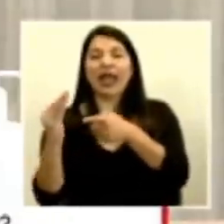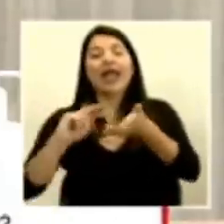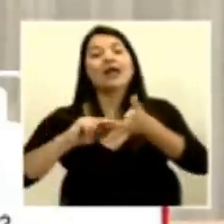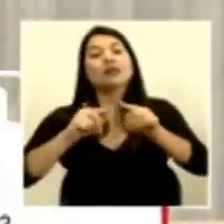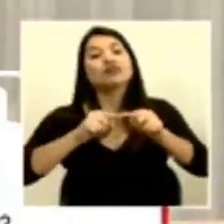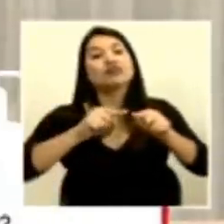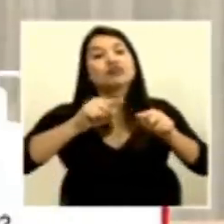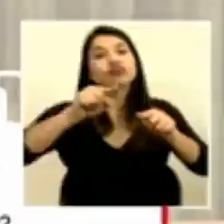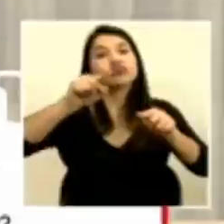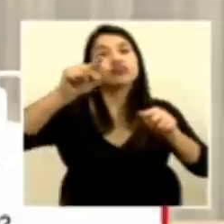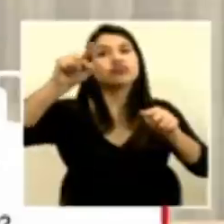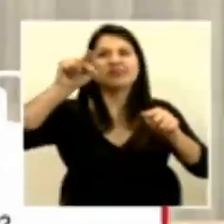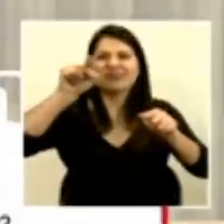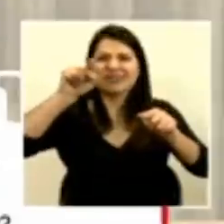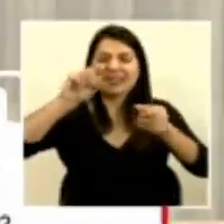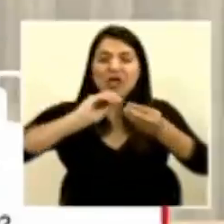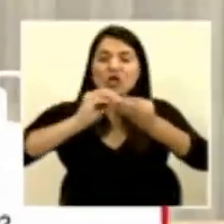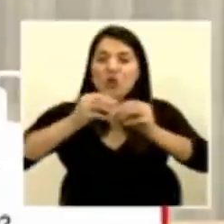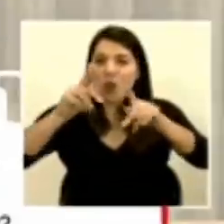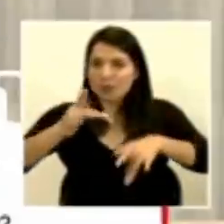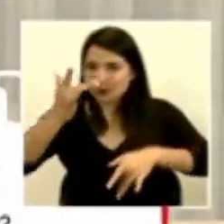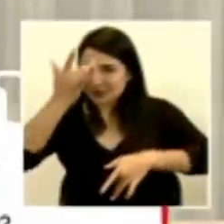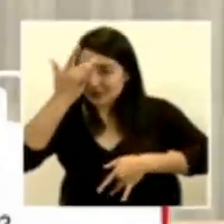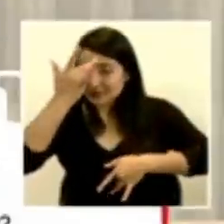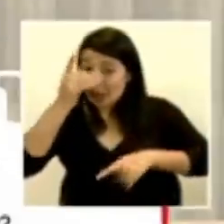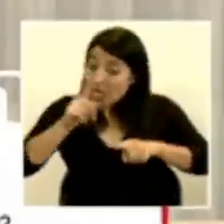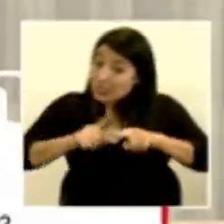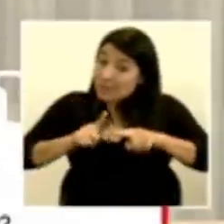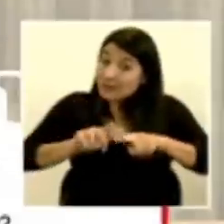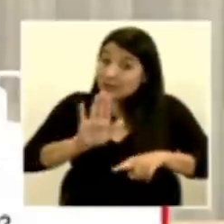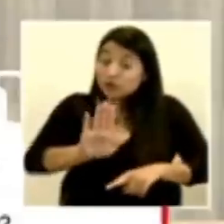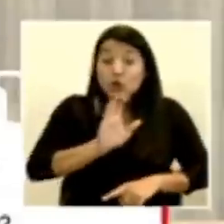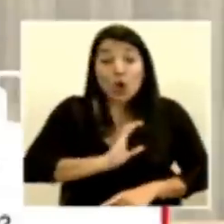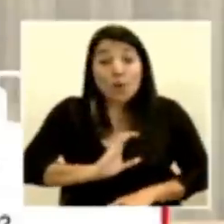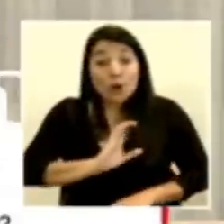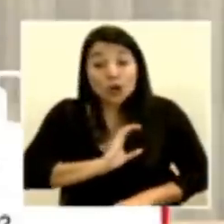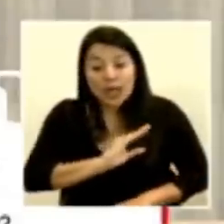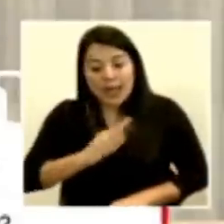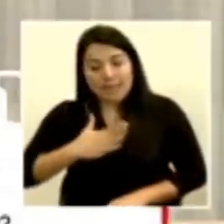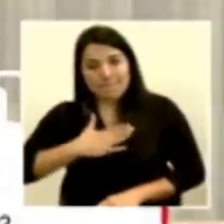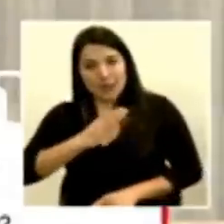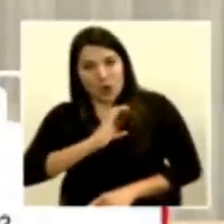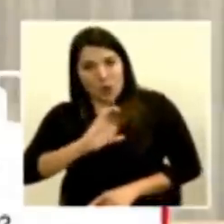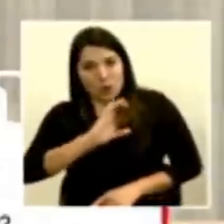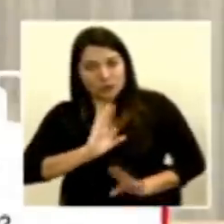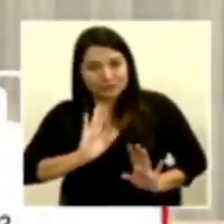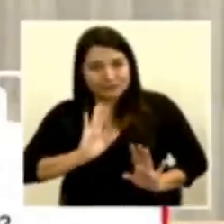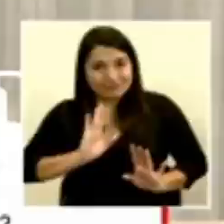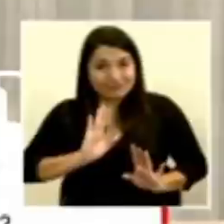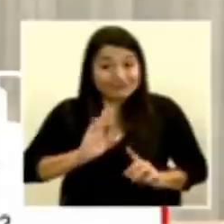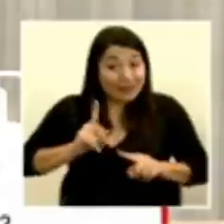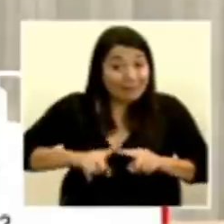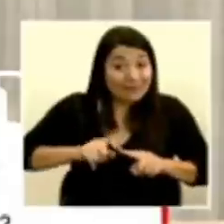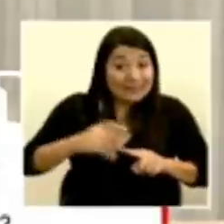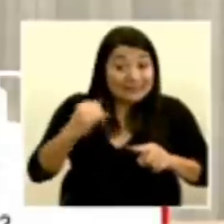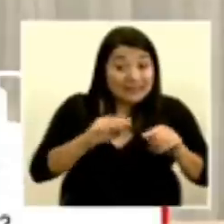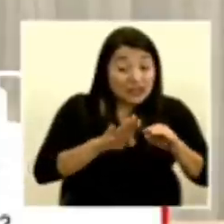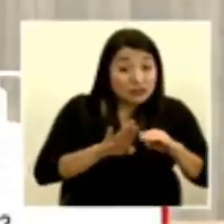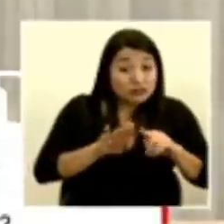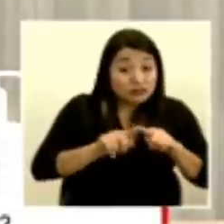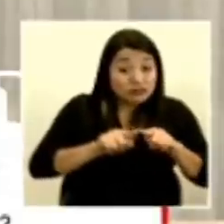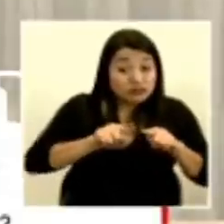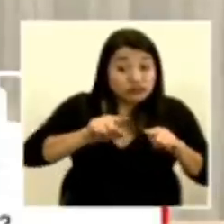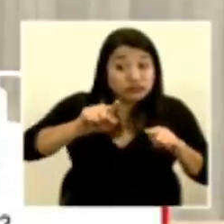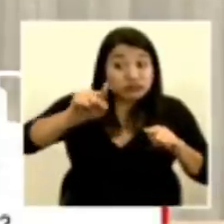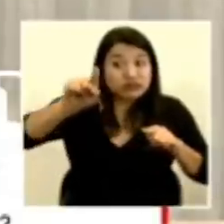comportamiento de usted y de mí el que va a permitir que esa curva se vaya aumentando, disminuyendo. Y ahí insisto, ese